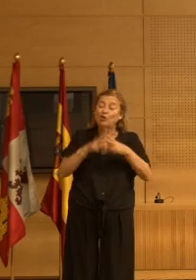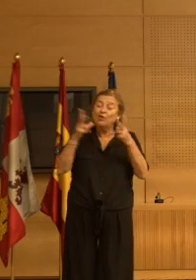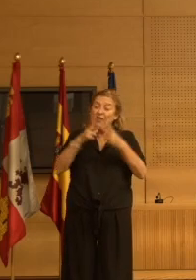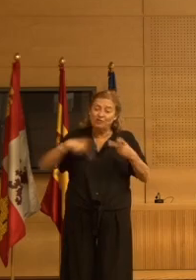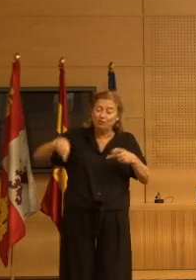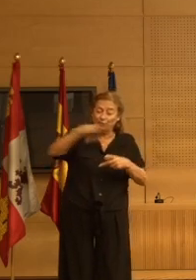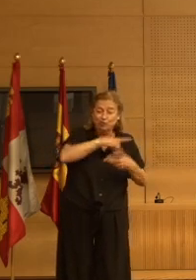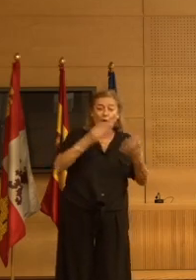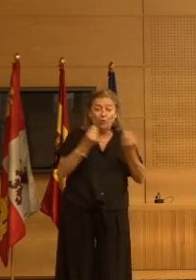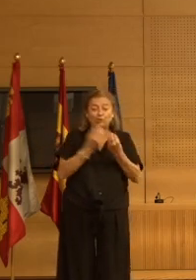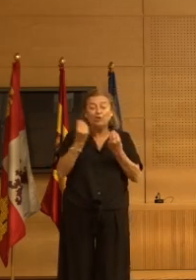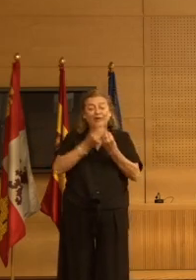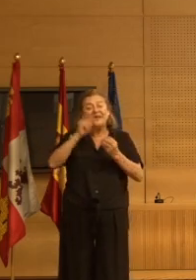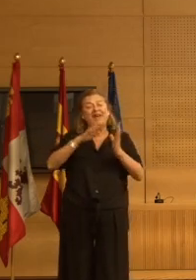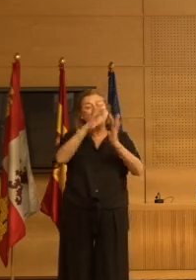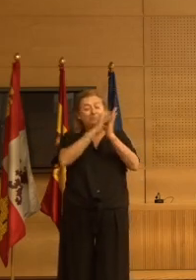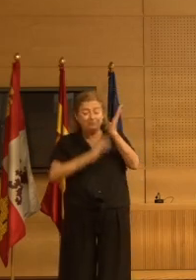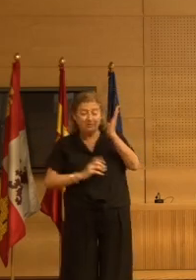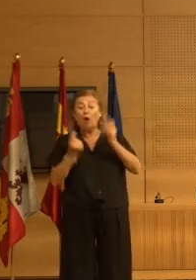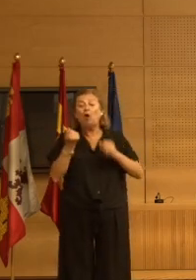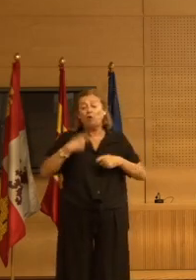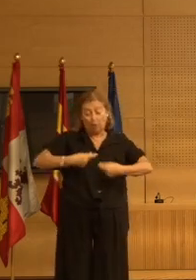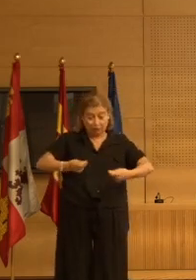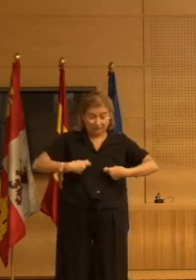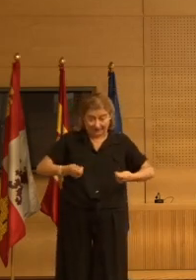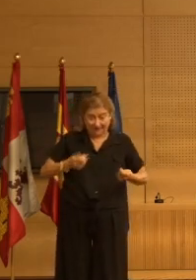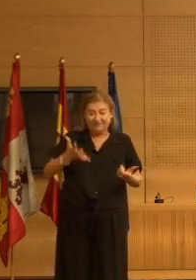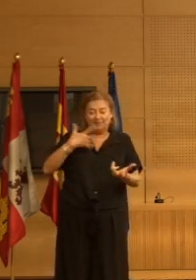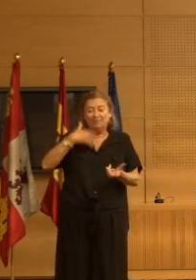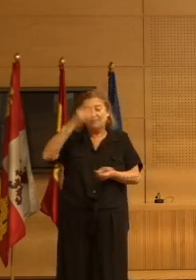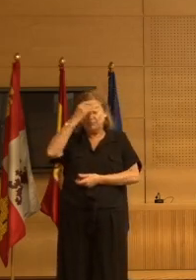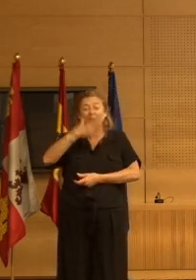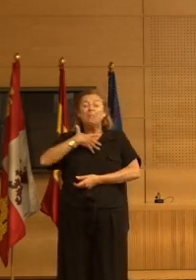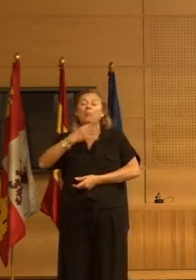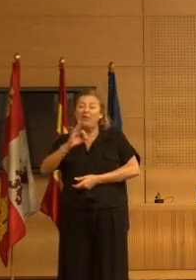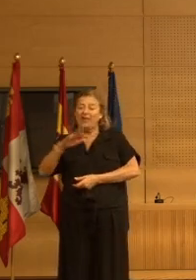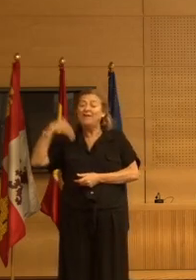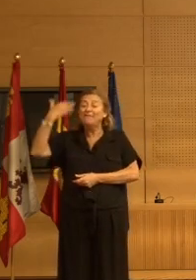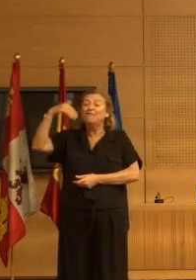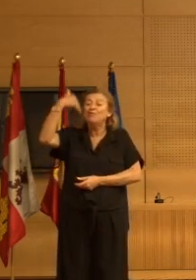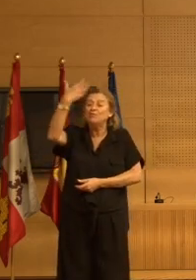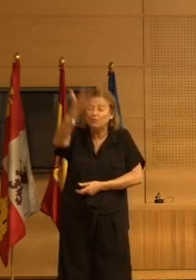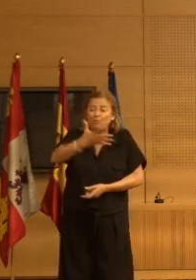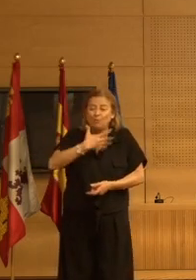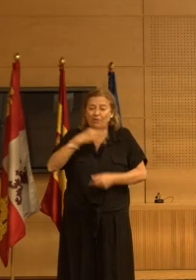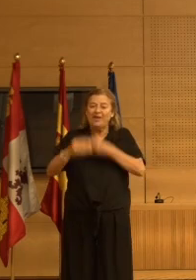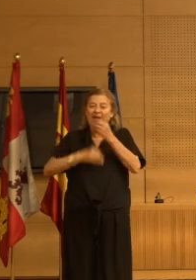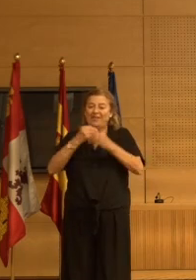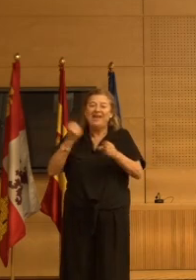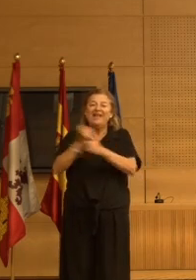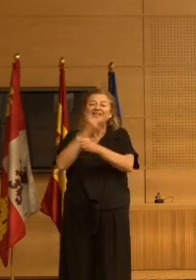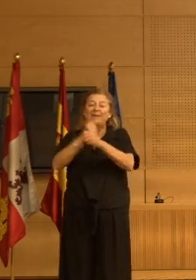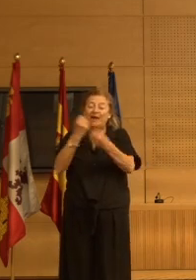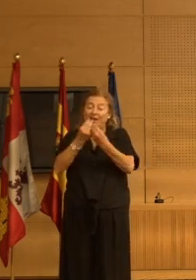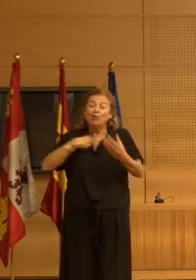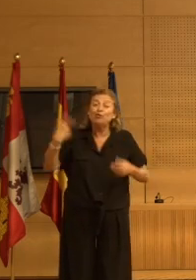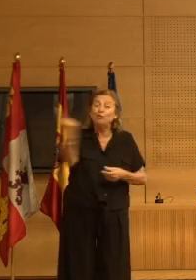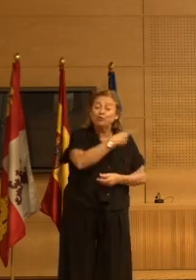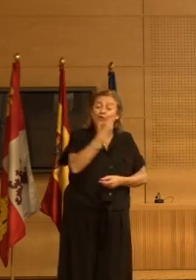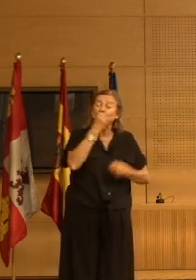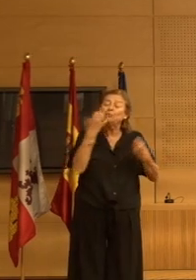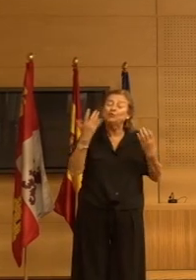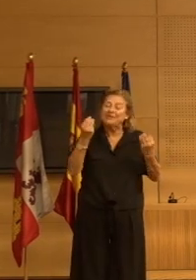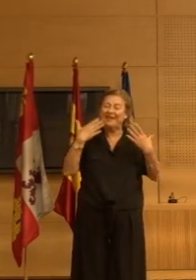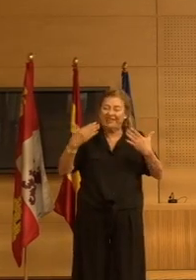reducción de costes de modo que creo que podemos domesticar el elefante y ponerle a trabajar con nosotros muchas gracias